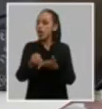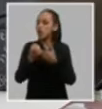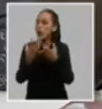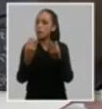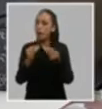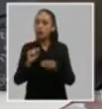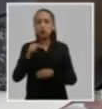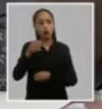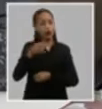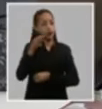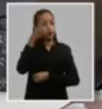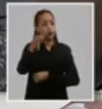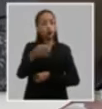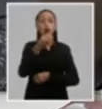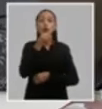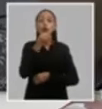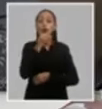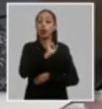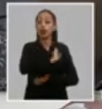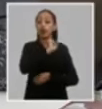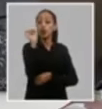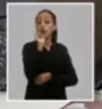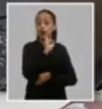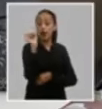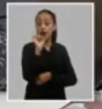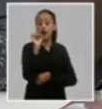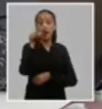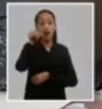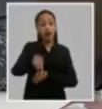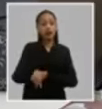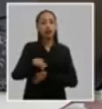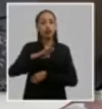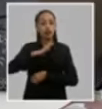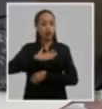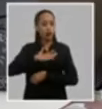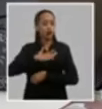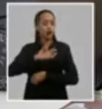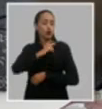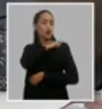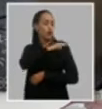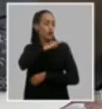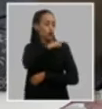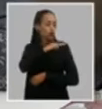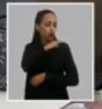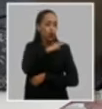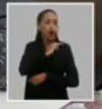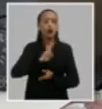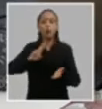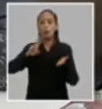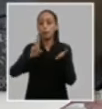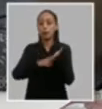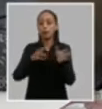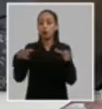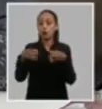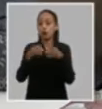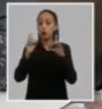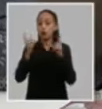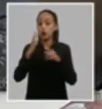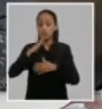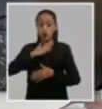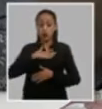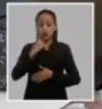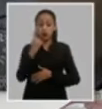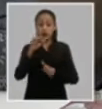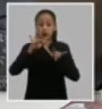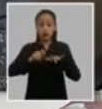en lo sucesivo a seguir logrando que el papel de nuestros funcionarios los miembros del buro y nuestro primero